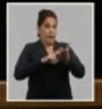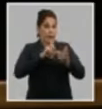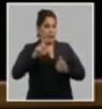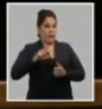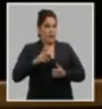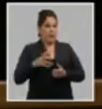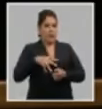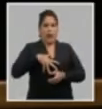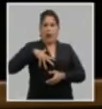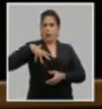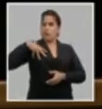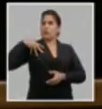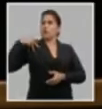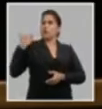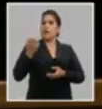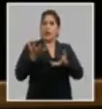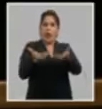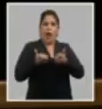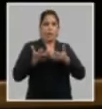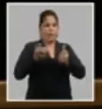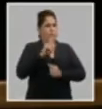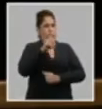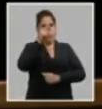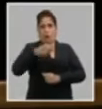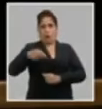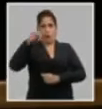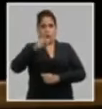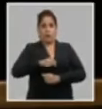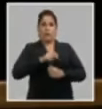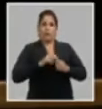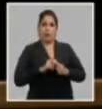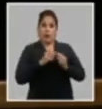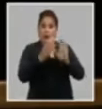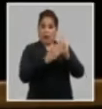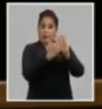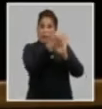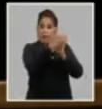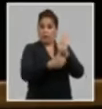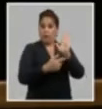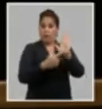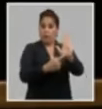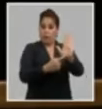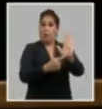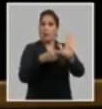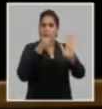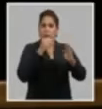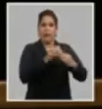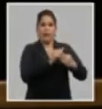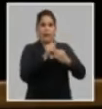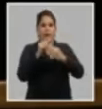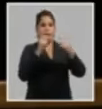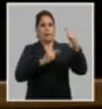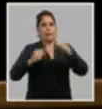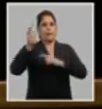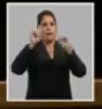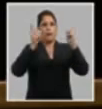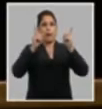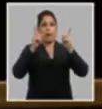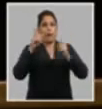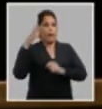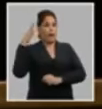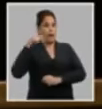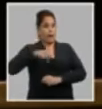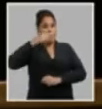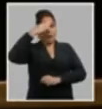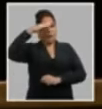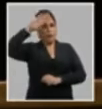ambiciones. El informe central ratifica los principios que sirven de guía a la política exterior de